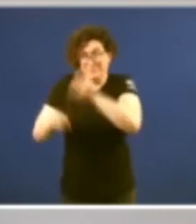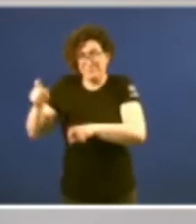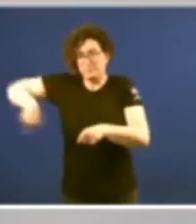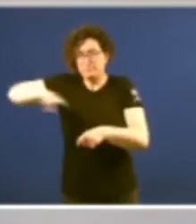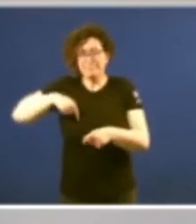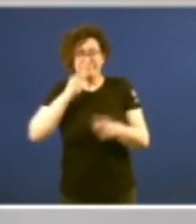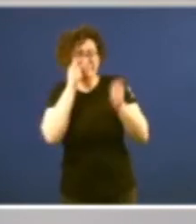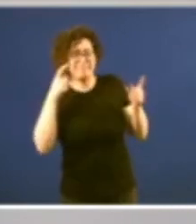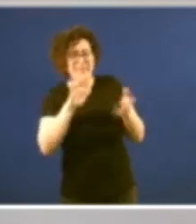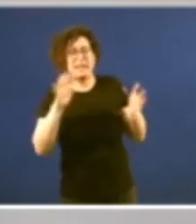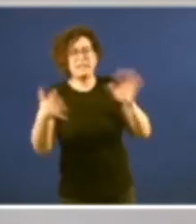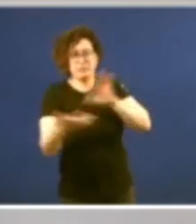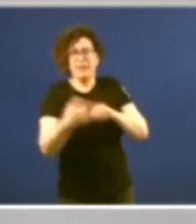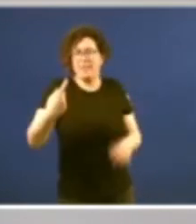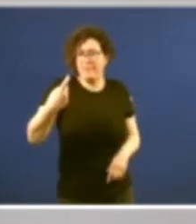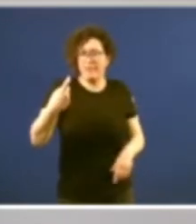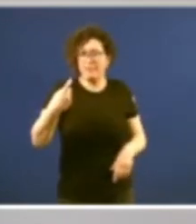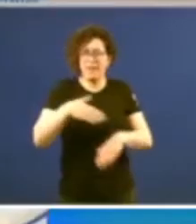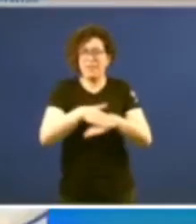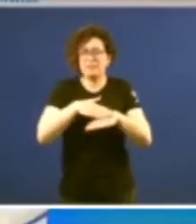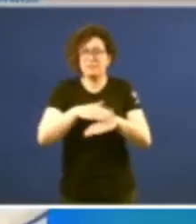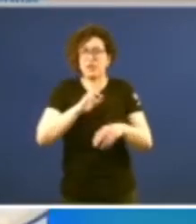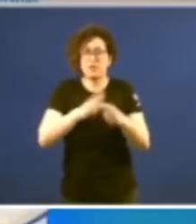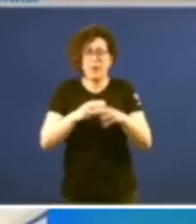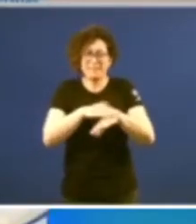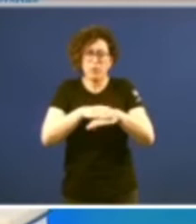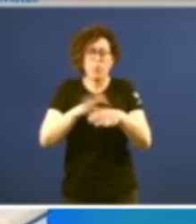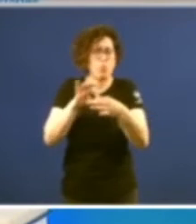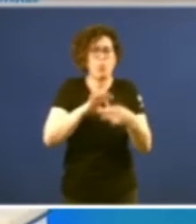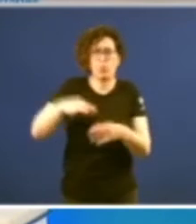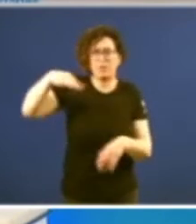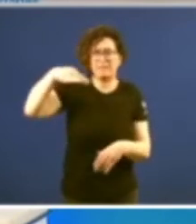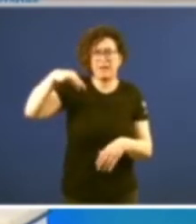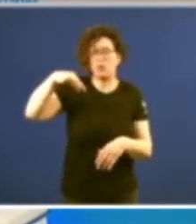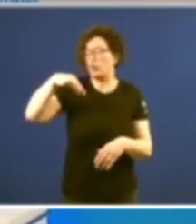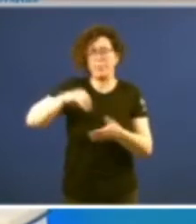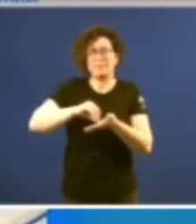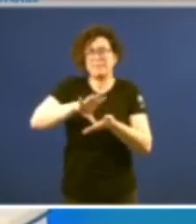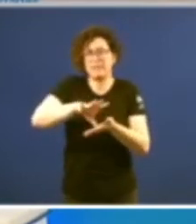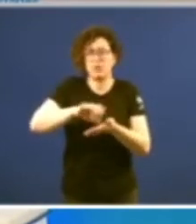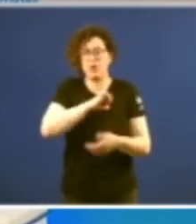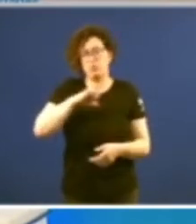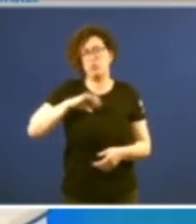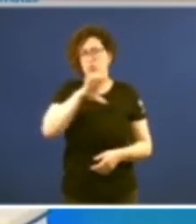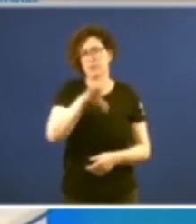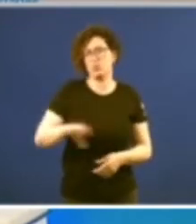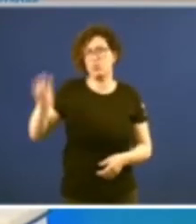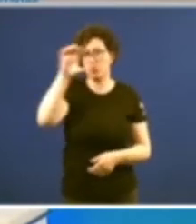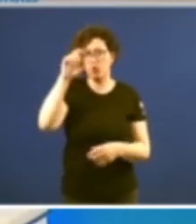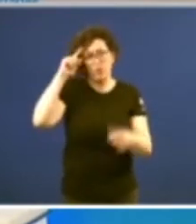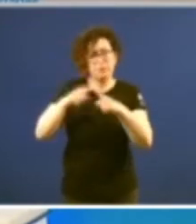transformación del Estado del tránsito de un Estado unitario a un Estado descentralizado y autonómico a la